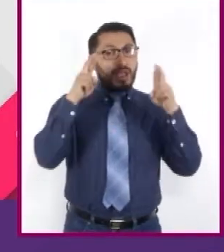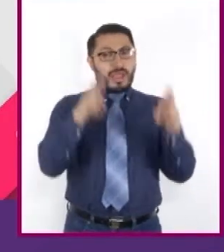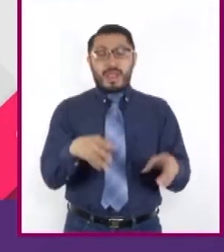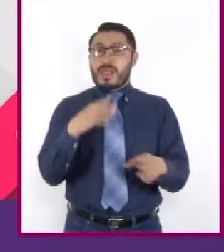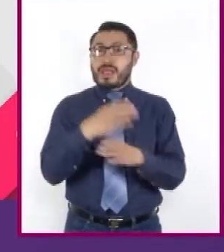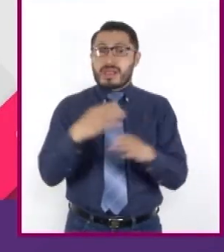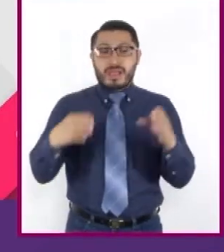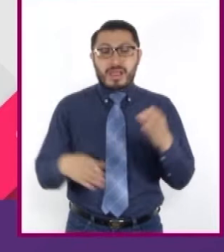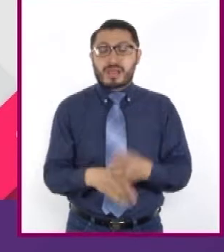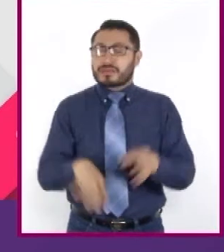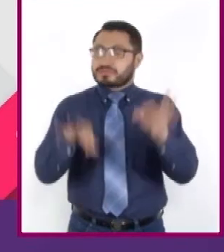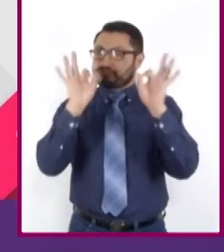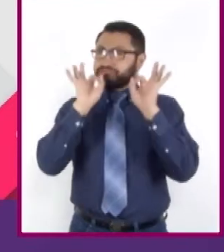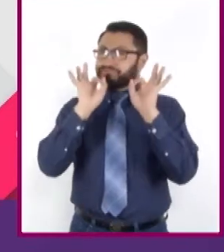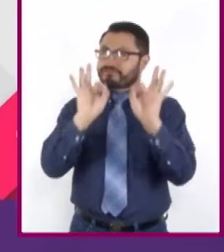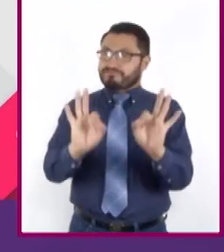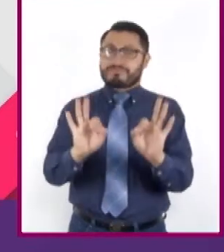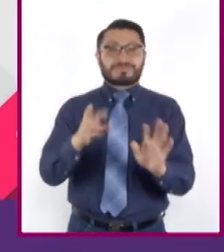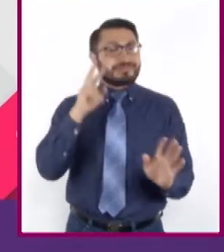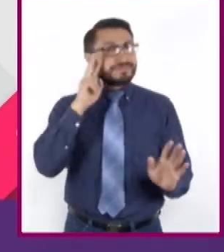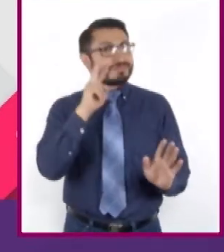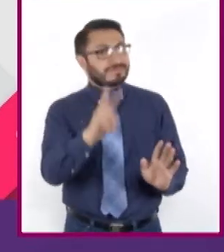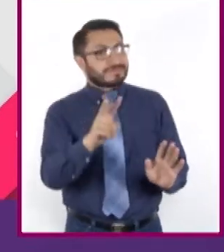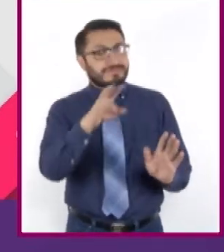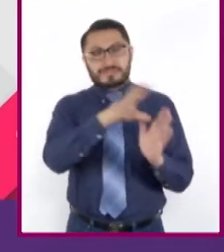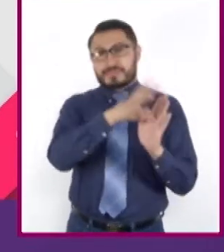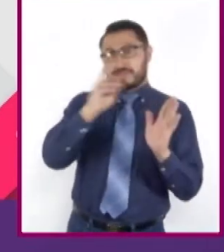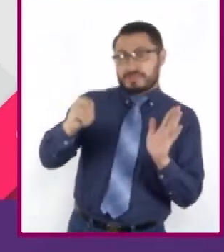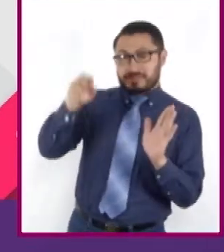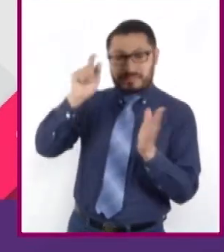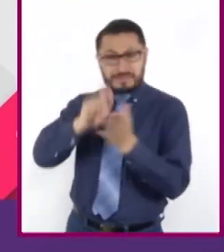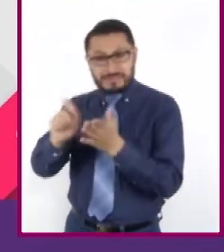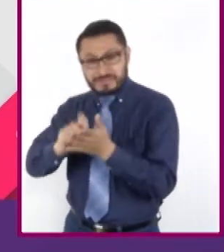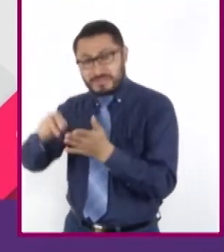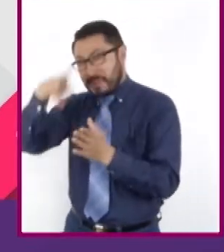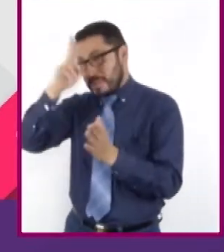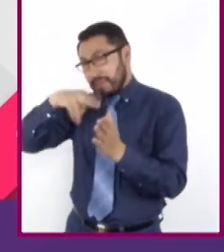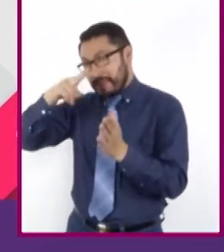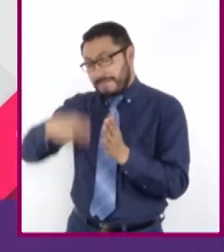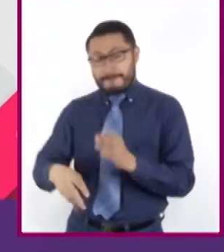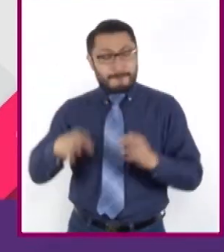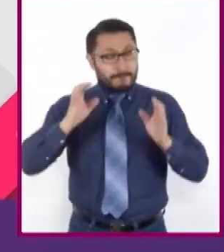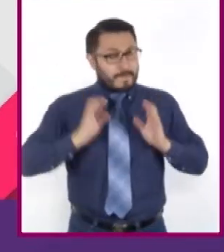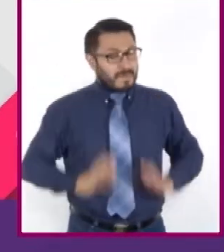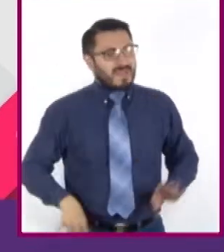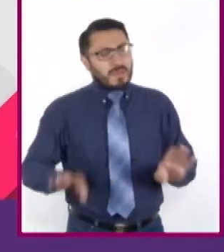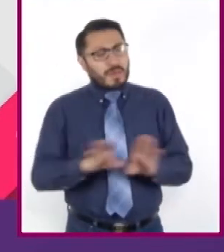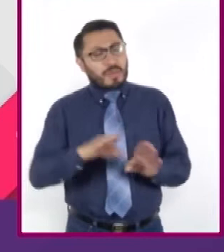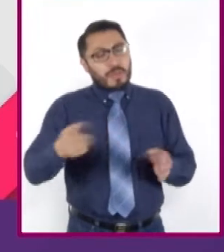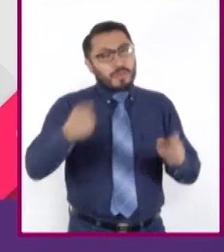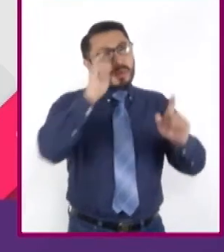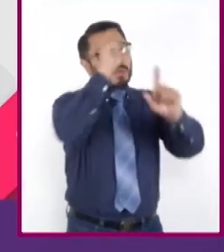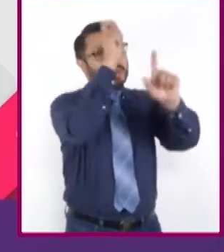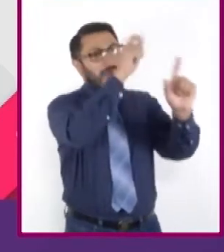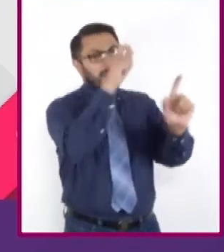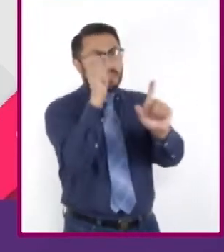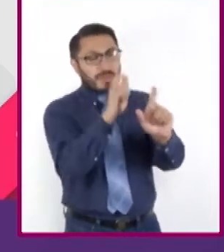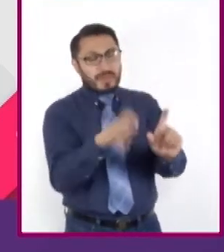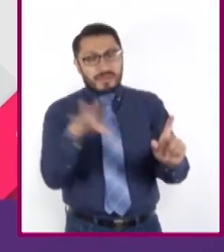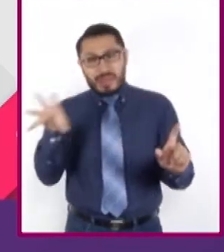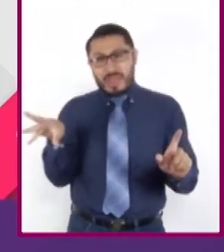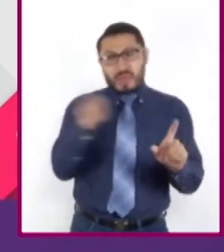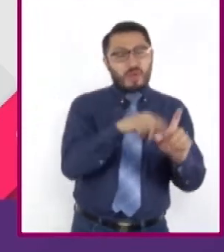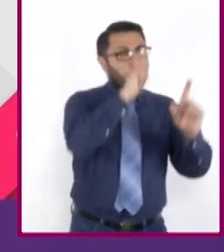tal y como se veían. El cuerpo humano era inspiración para imitarlo en el arte. Se expresaban